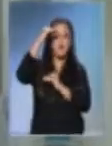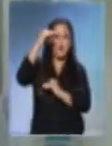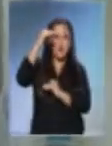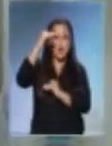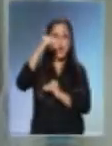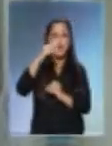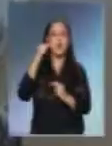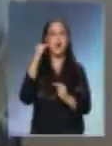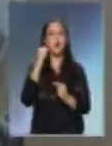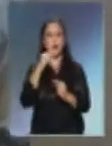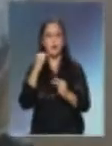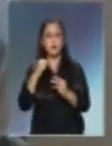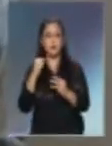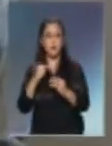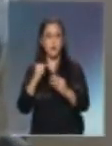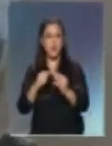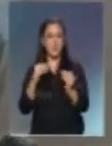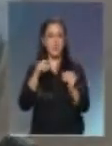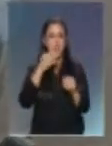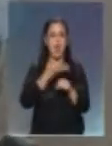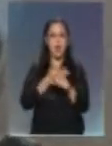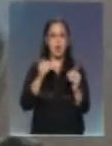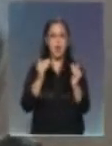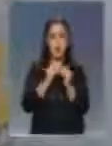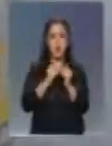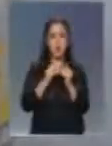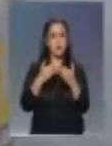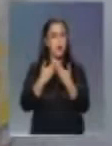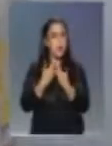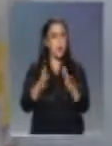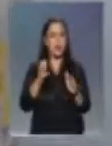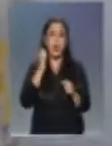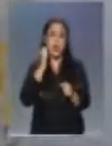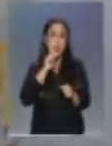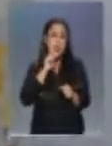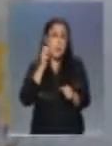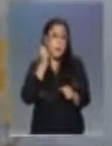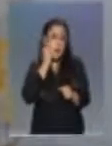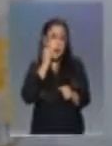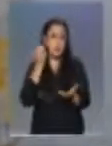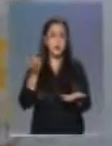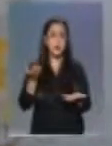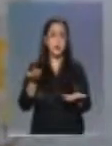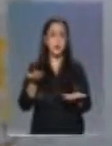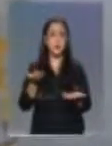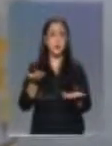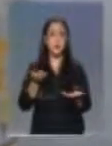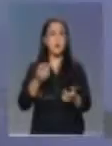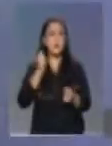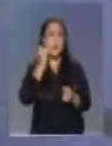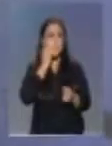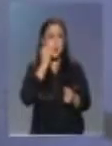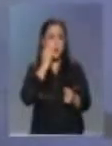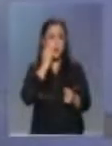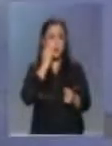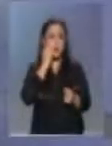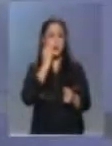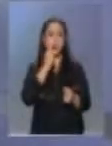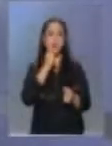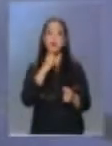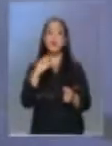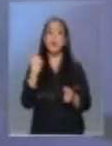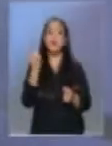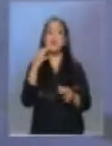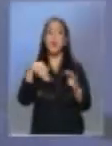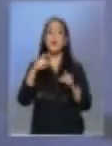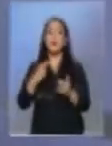film de la casa, o cualquier artículo, obviamente, de plástico. Y los plásticos que uno se supone que